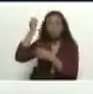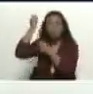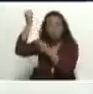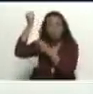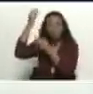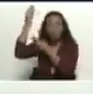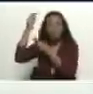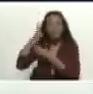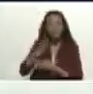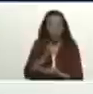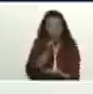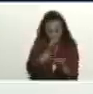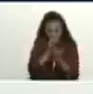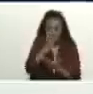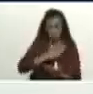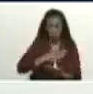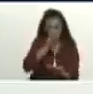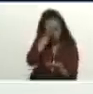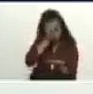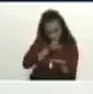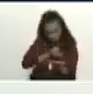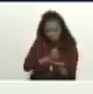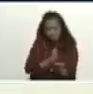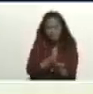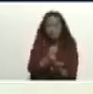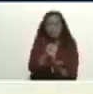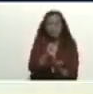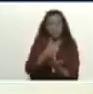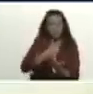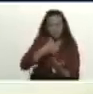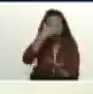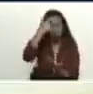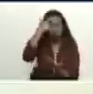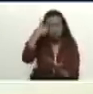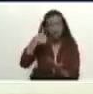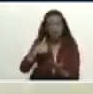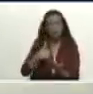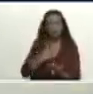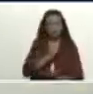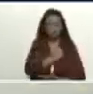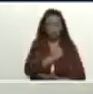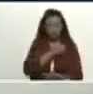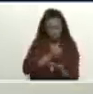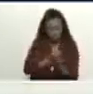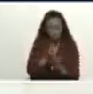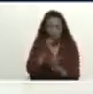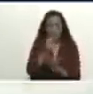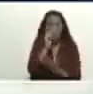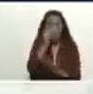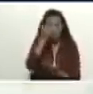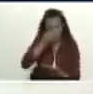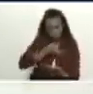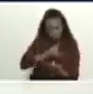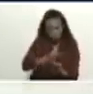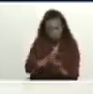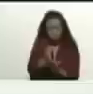soy un hombre de fe aún Fernández tú sabes muy bien somos hombres de fe